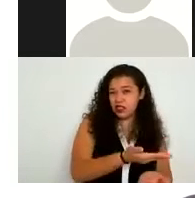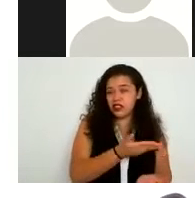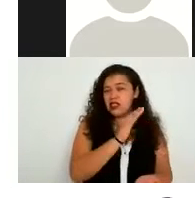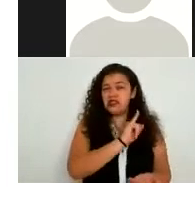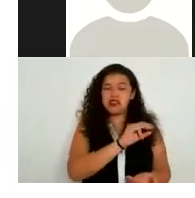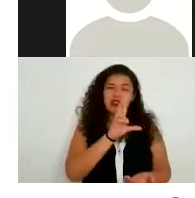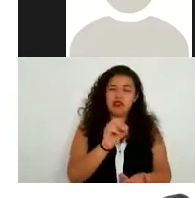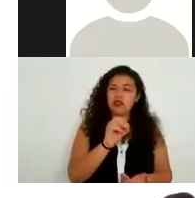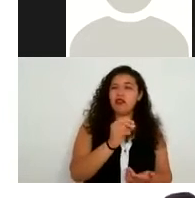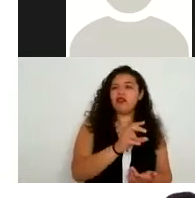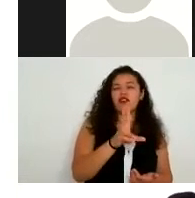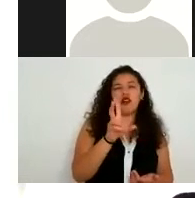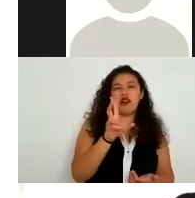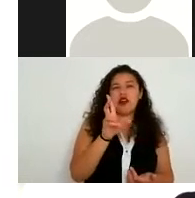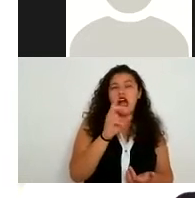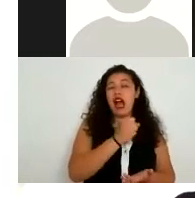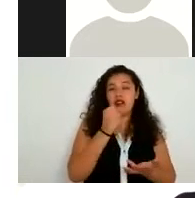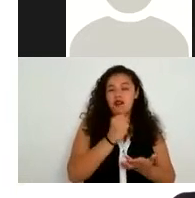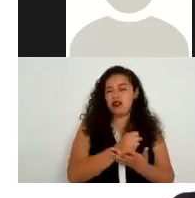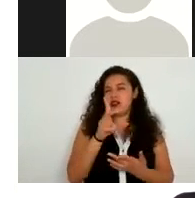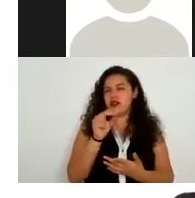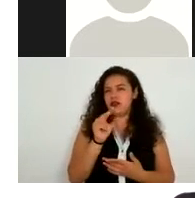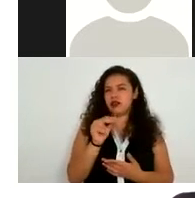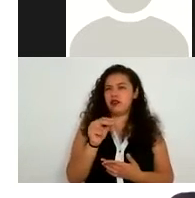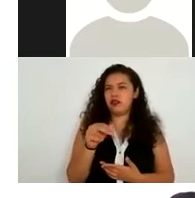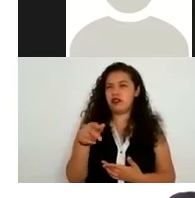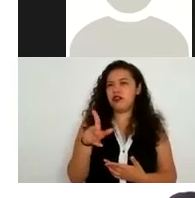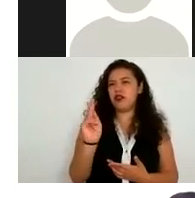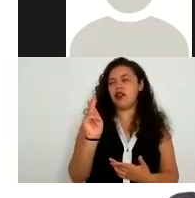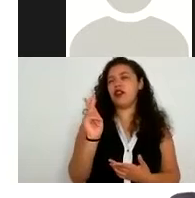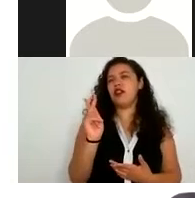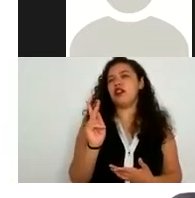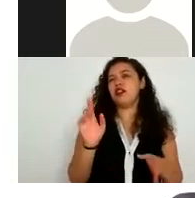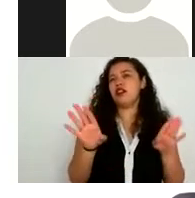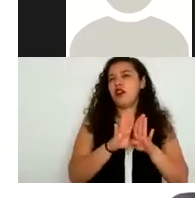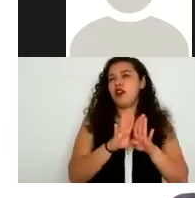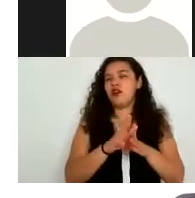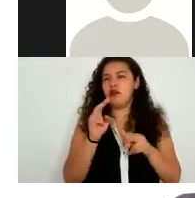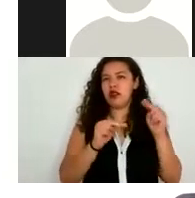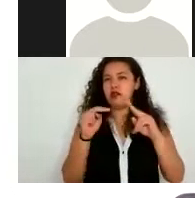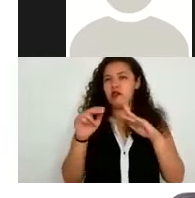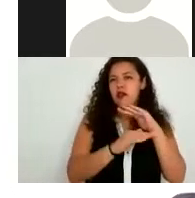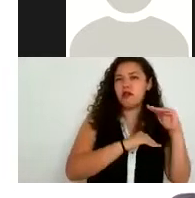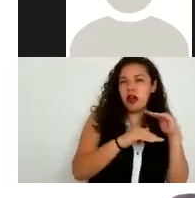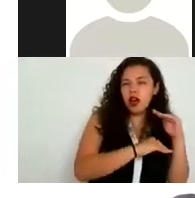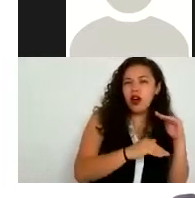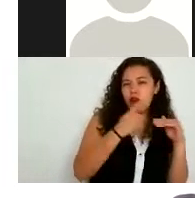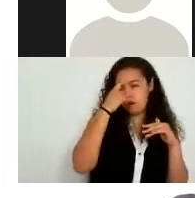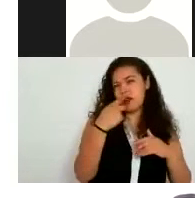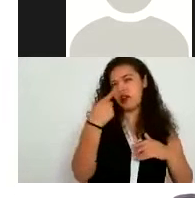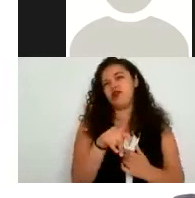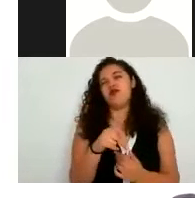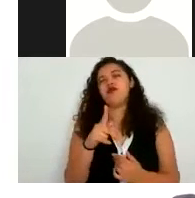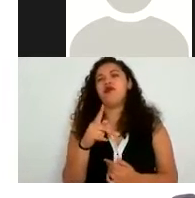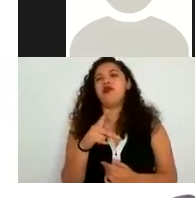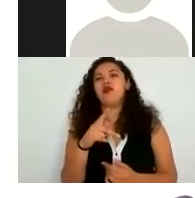mira hay como es tema de son datos de nivel digamos bajo en cuanto a su identificación estamos hablando de